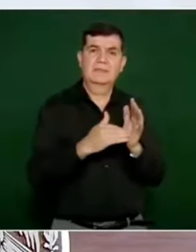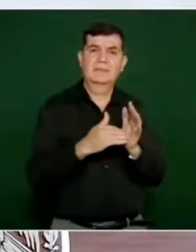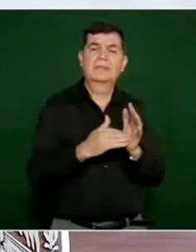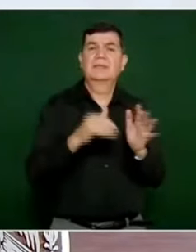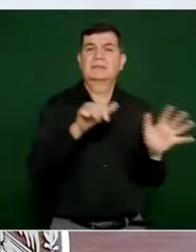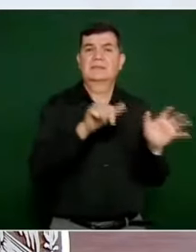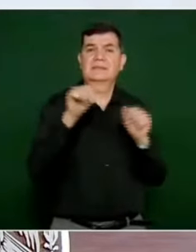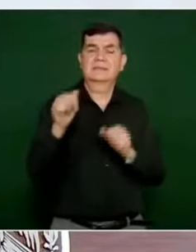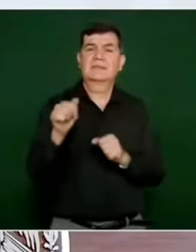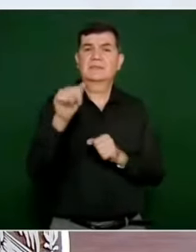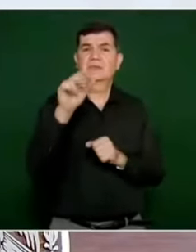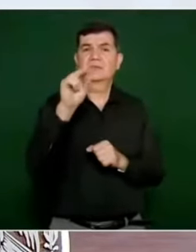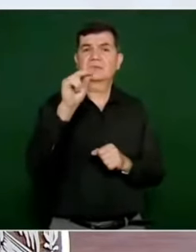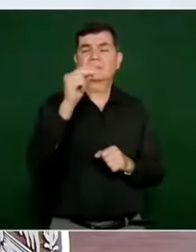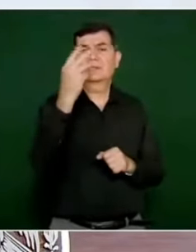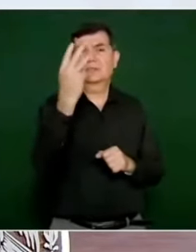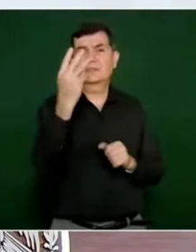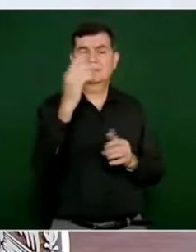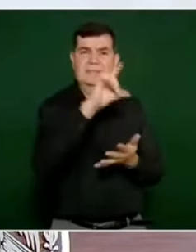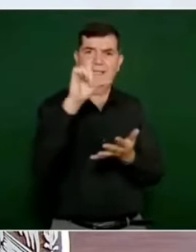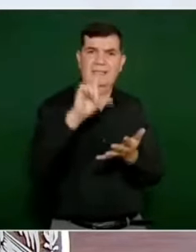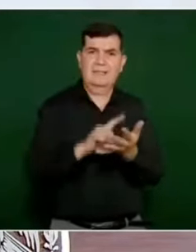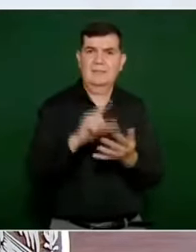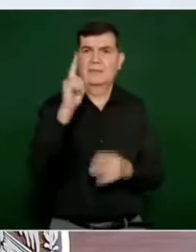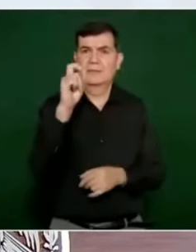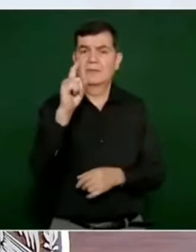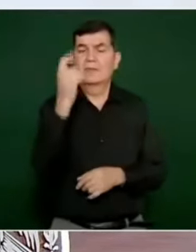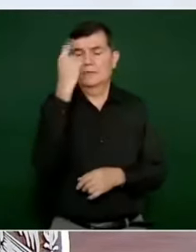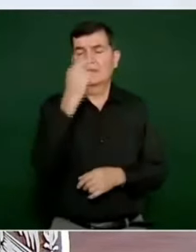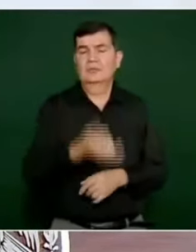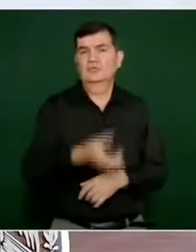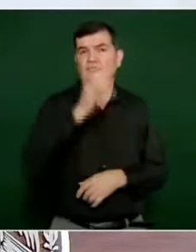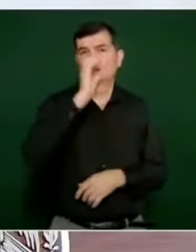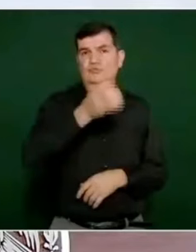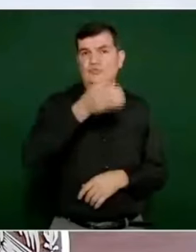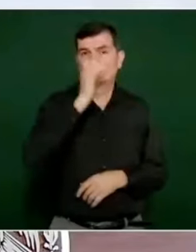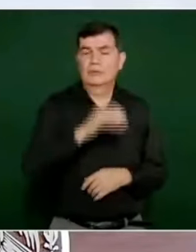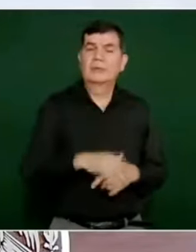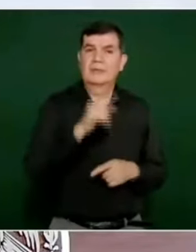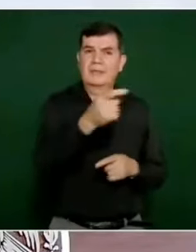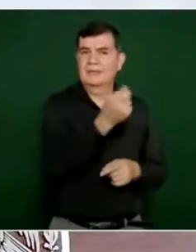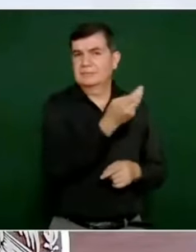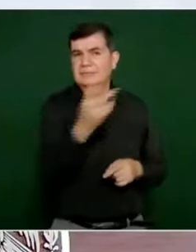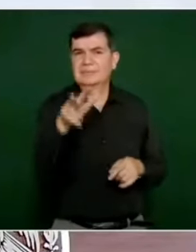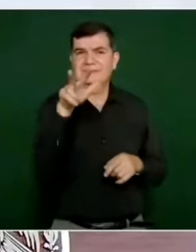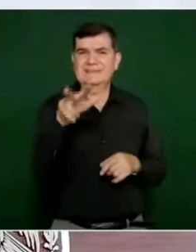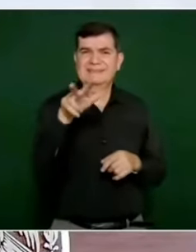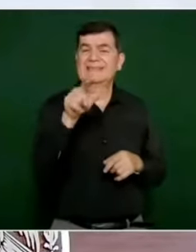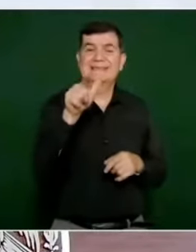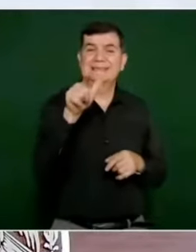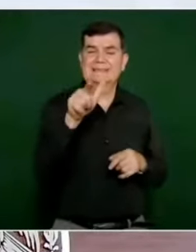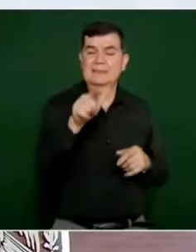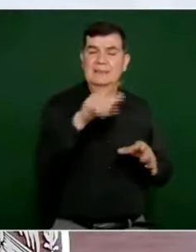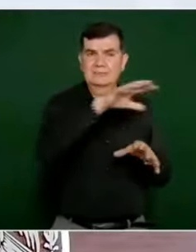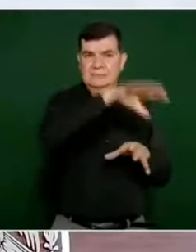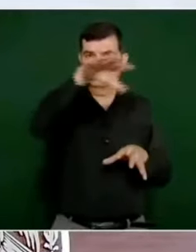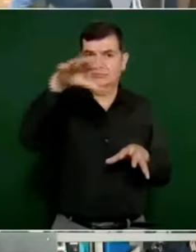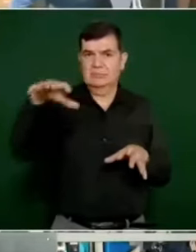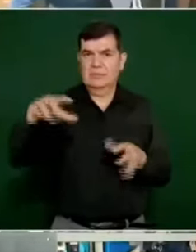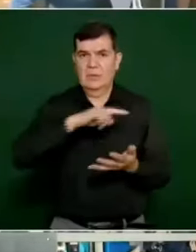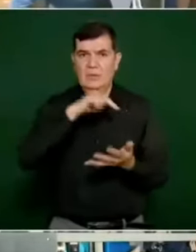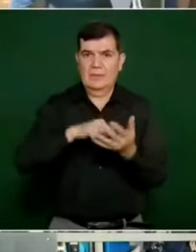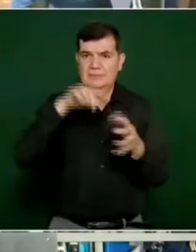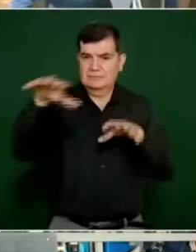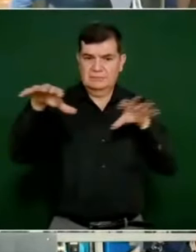683 litros de agua para beber. De las 17 plantas potabilizadoras que se